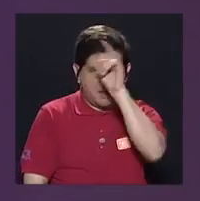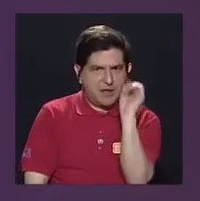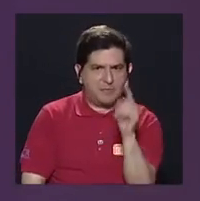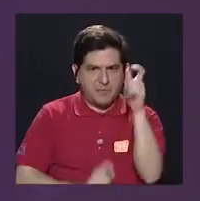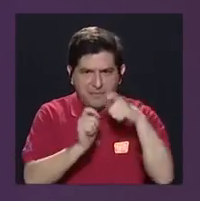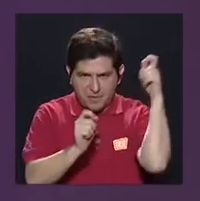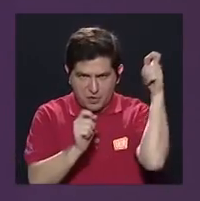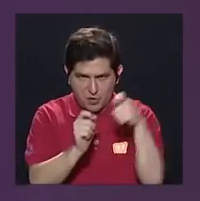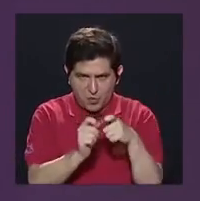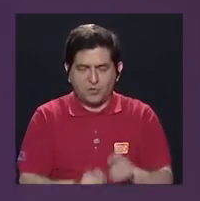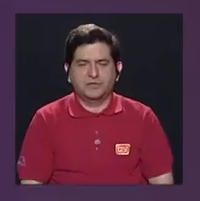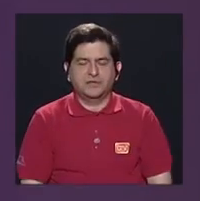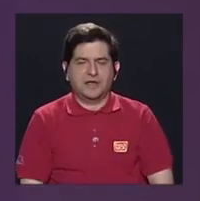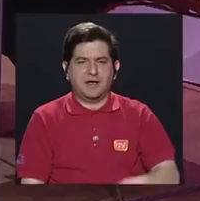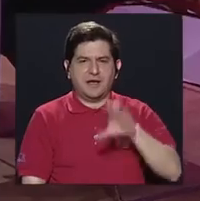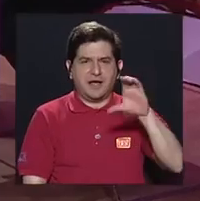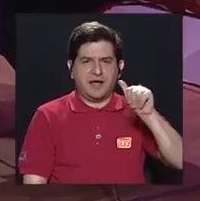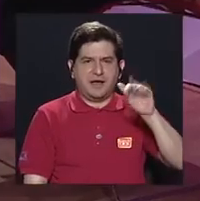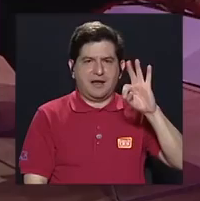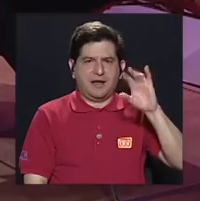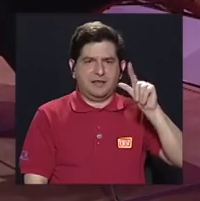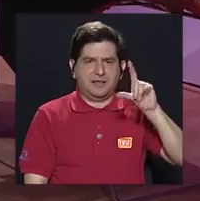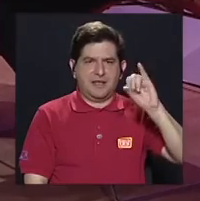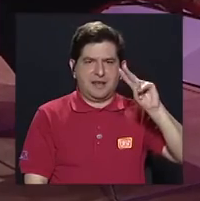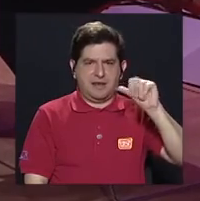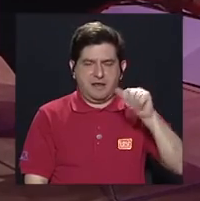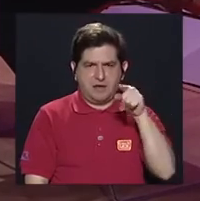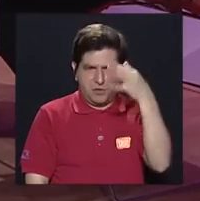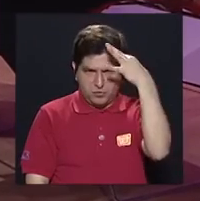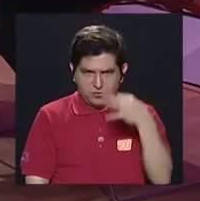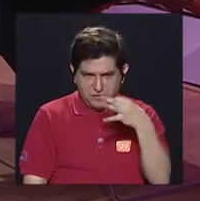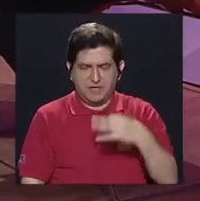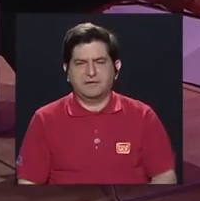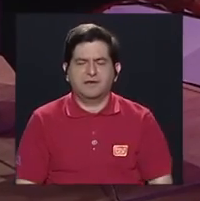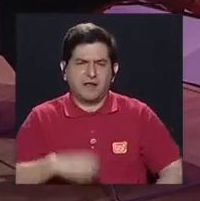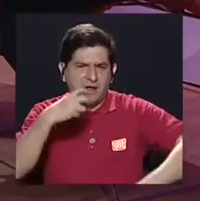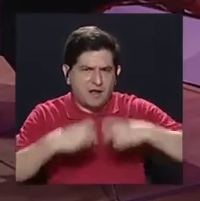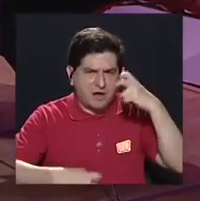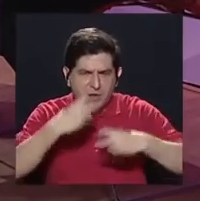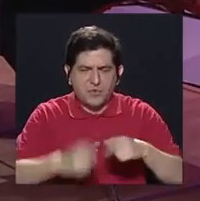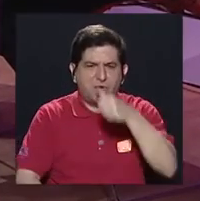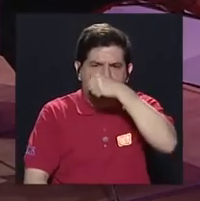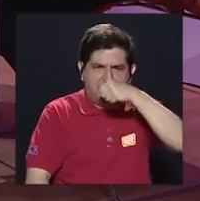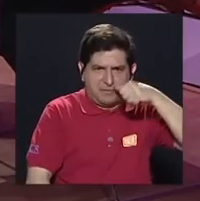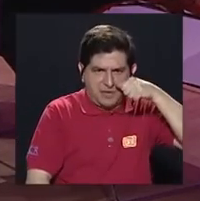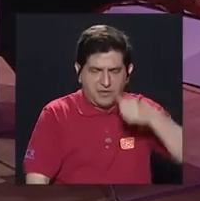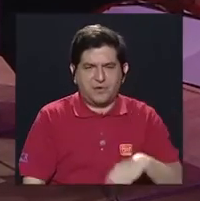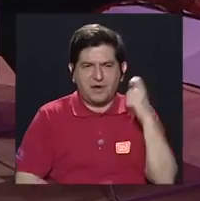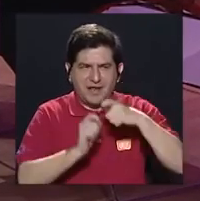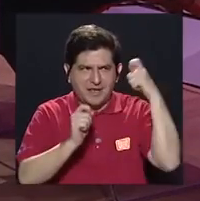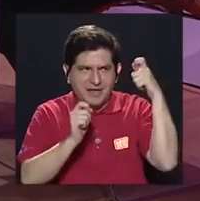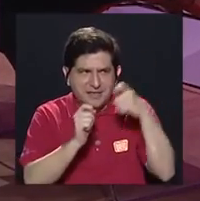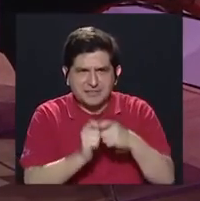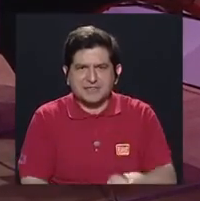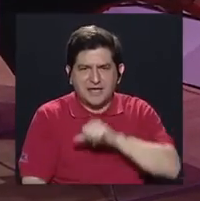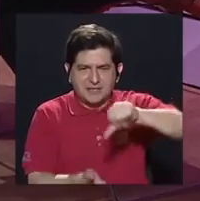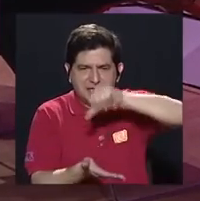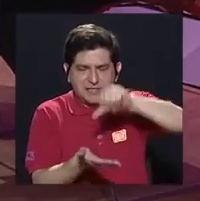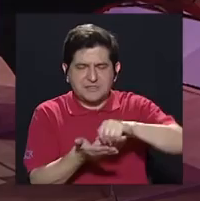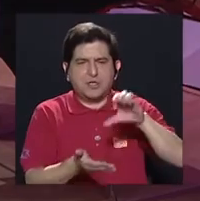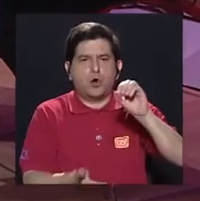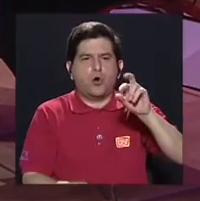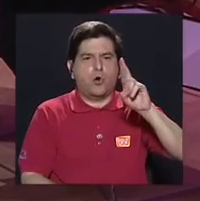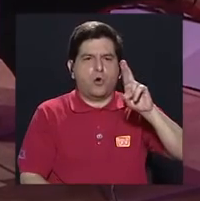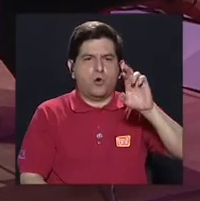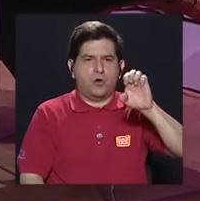específica para Catalina. Dice, ¿cuál es su posición sobre la problemática de la drogadicción y específicamente en el centro de Oriamuno?